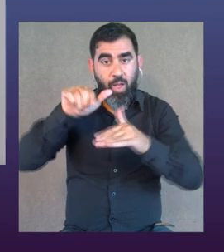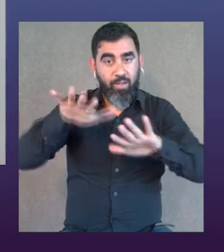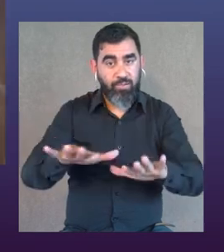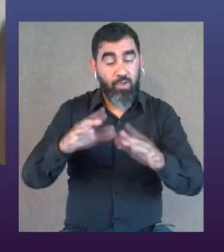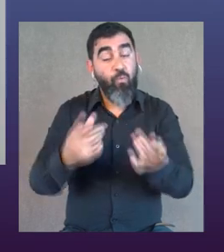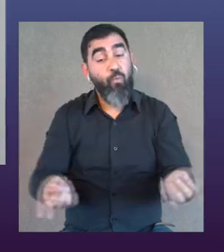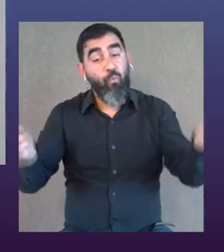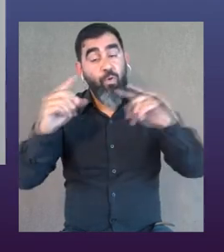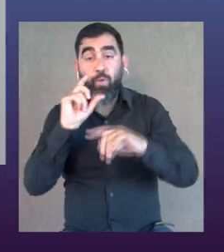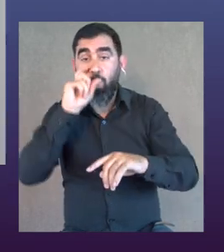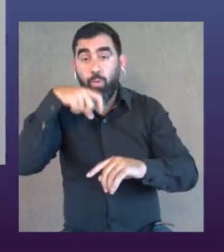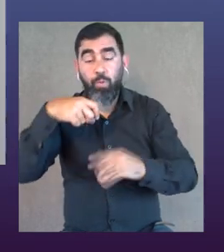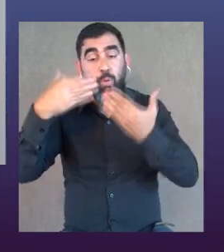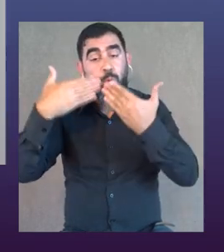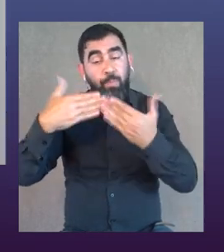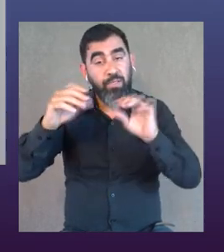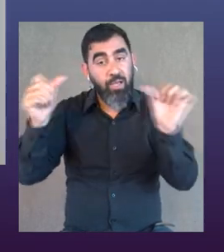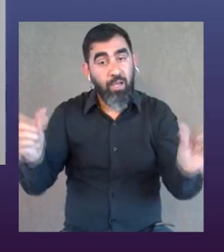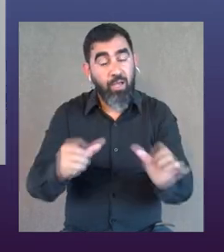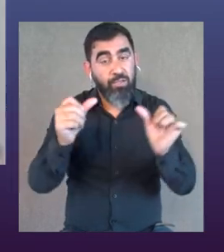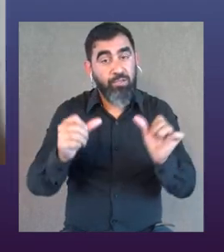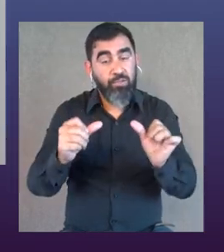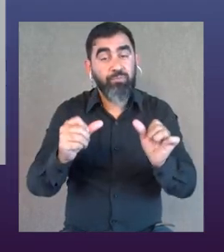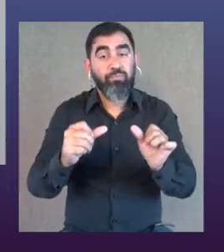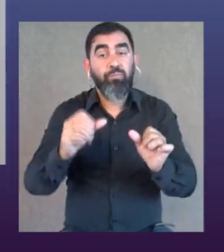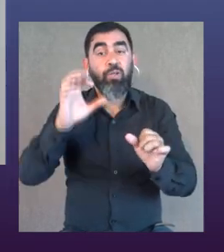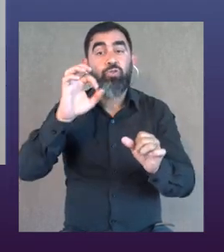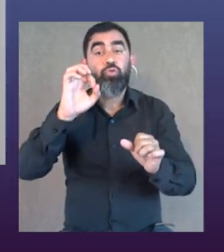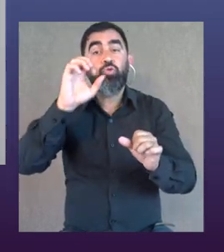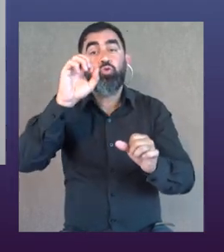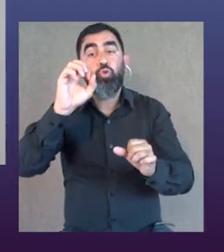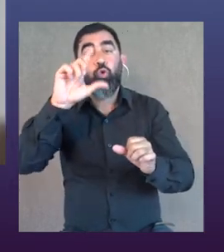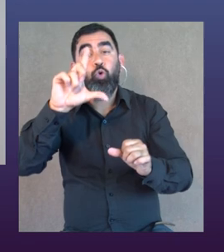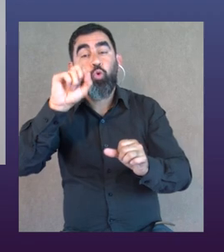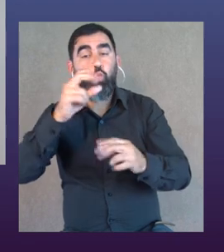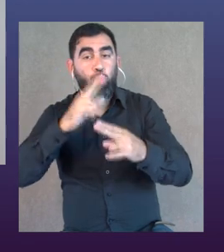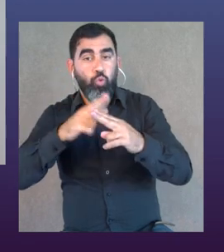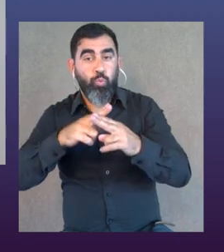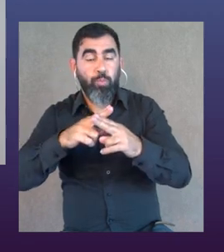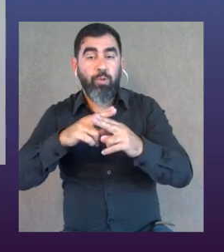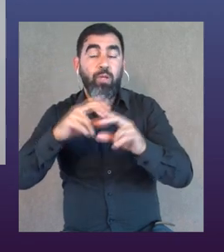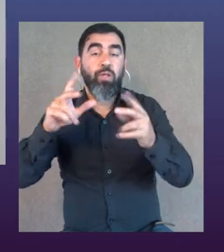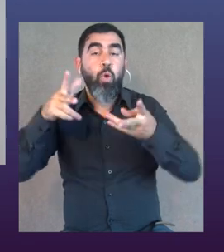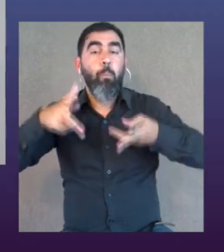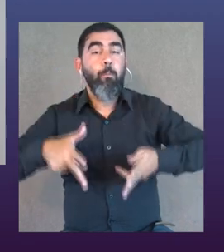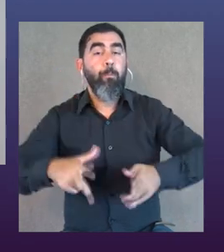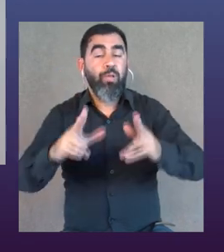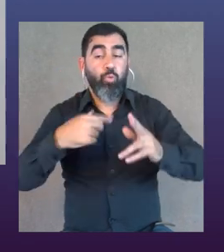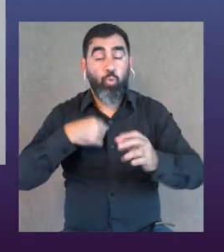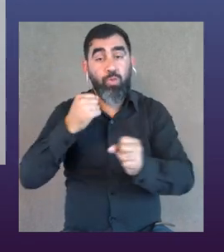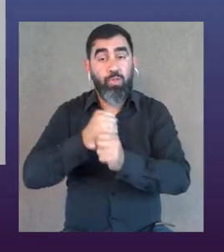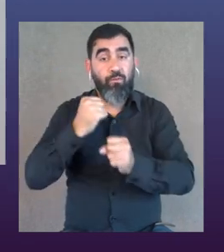en este contexto. Volvimos a Montevideo y empezamos a hacer un solo que ya no fue de la metodología de Danza Bilti es una